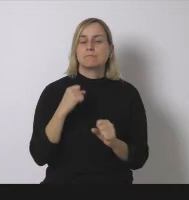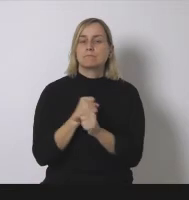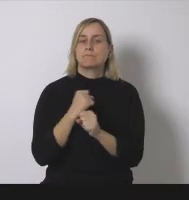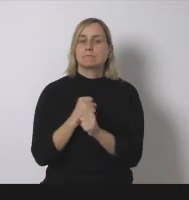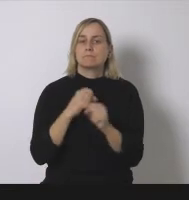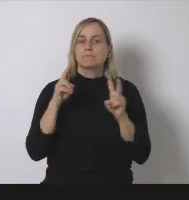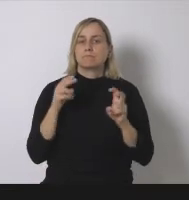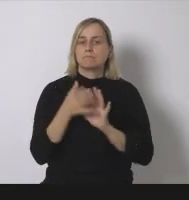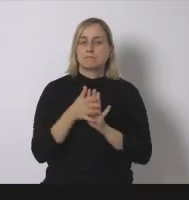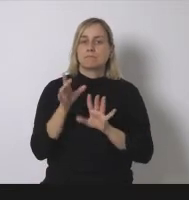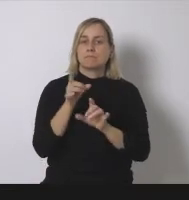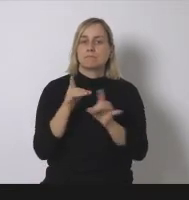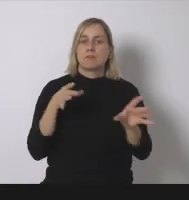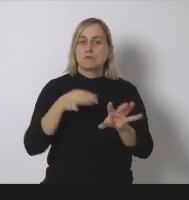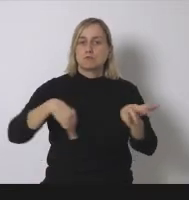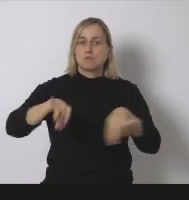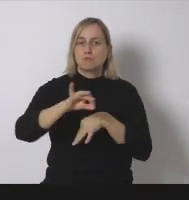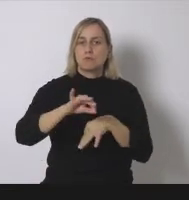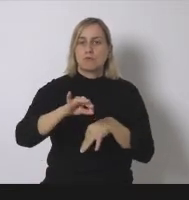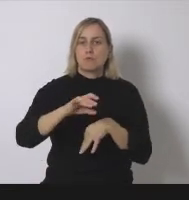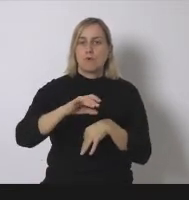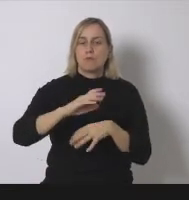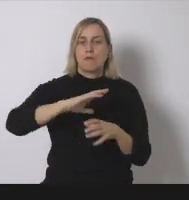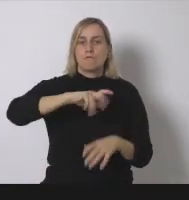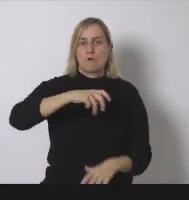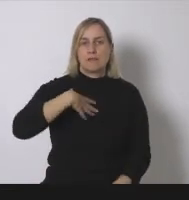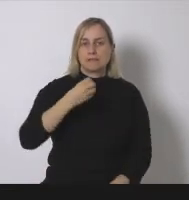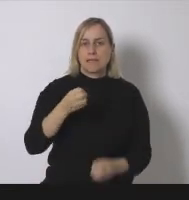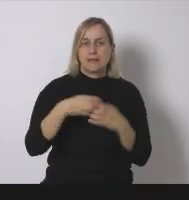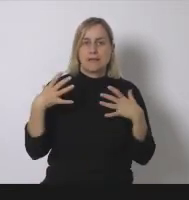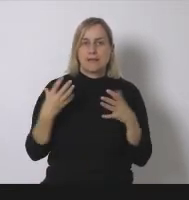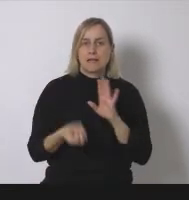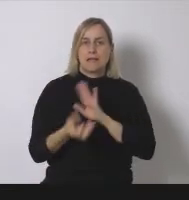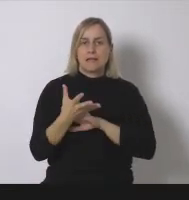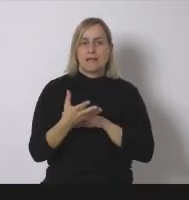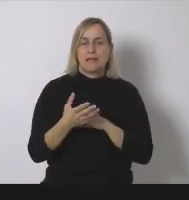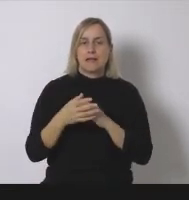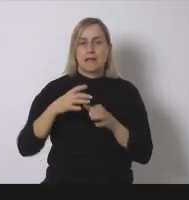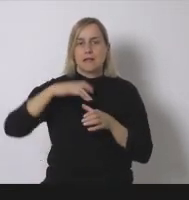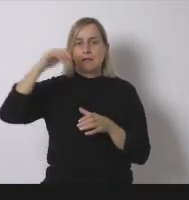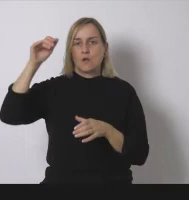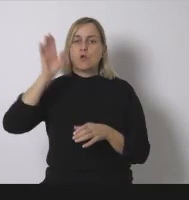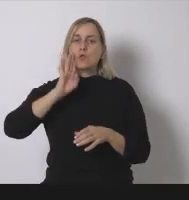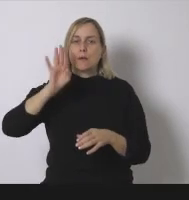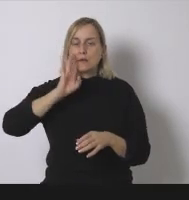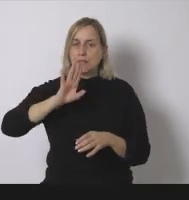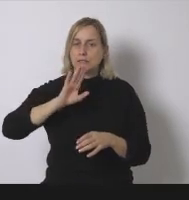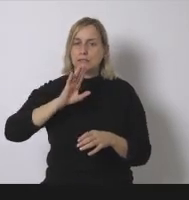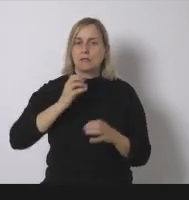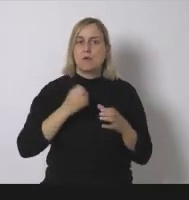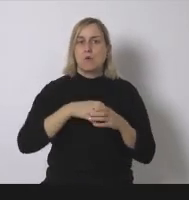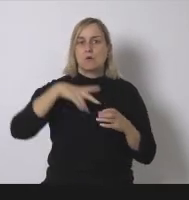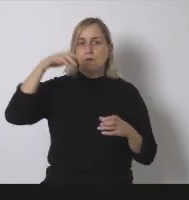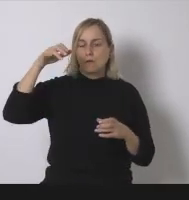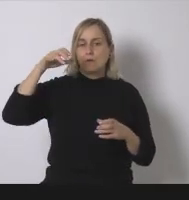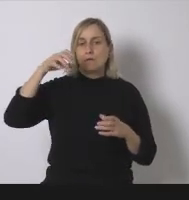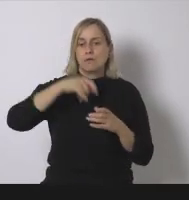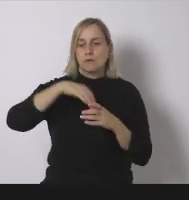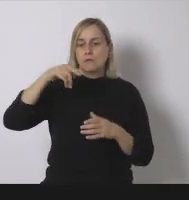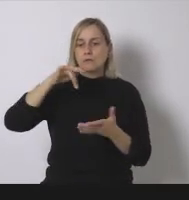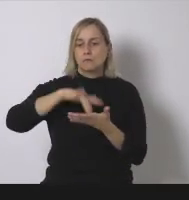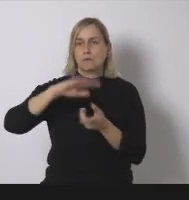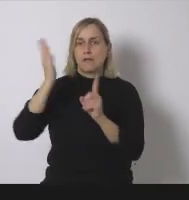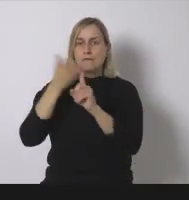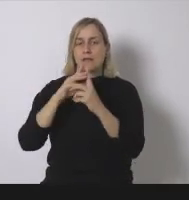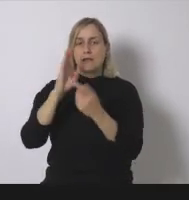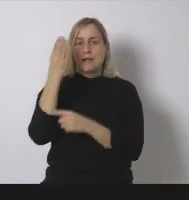energía que generan emisiones contaminantes y que generan emisiones que producen cambio climático por otras que